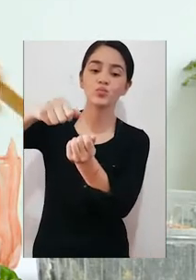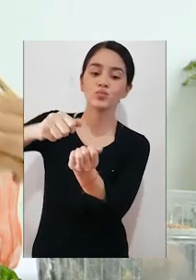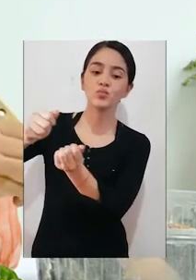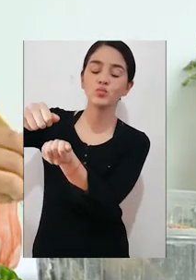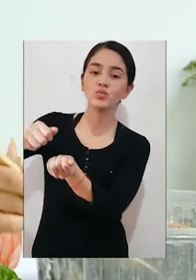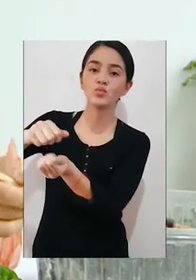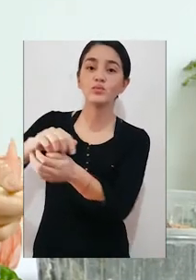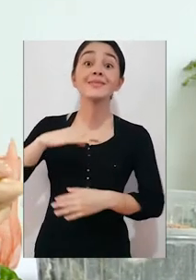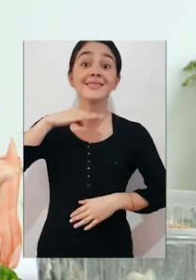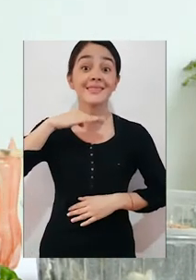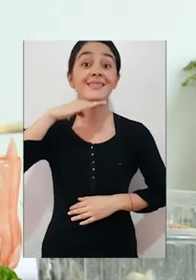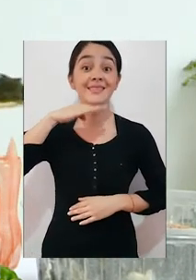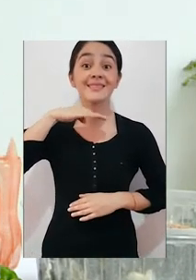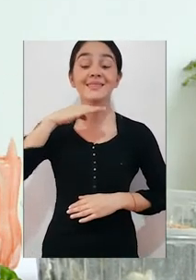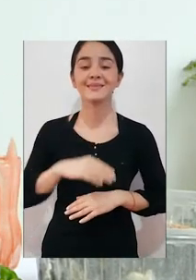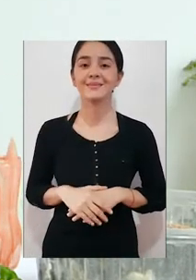vamos llenando